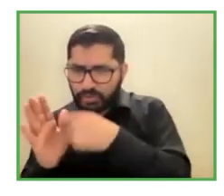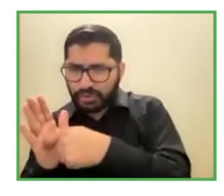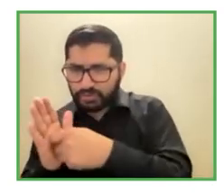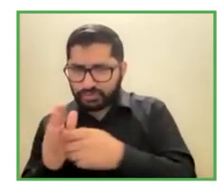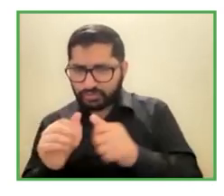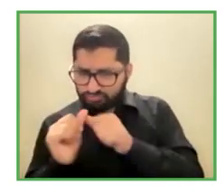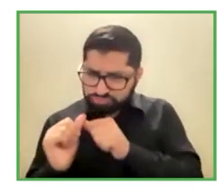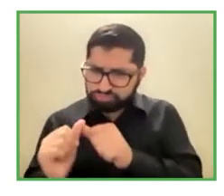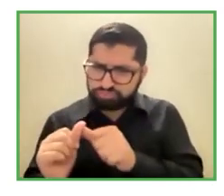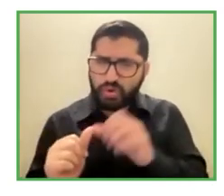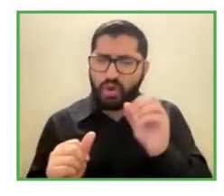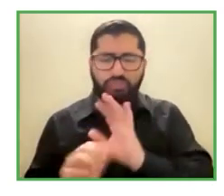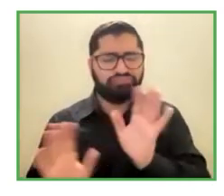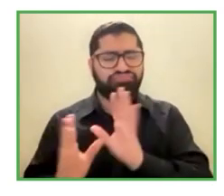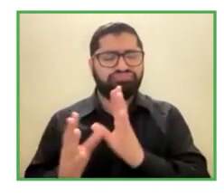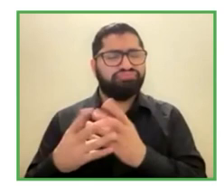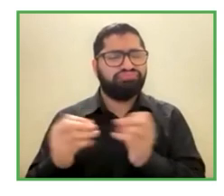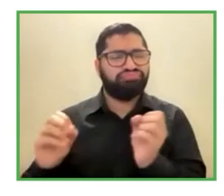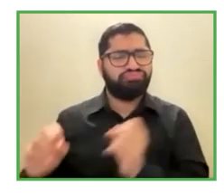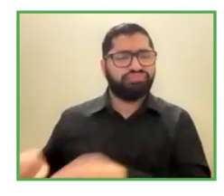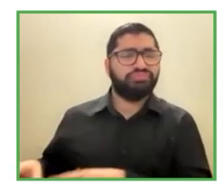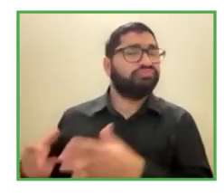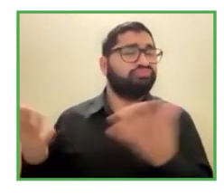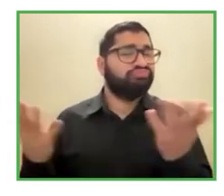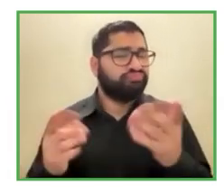sí sí sí sí sí mucho mira